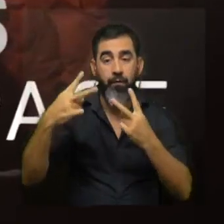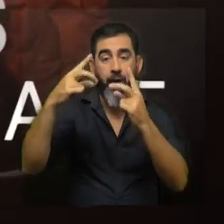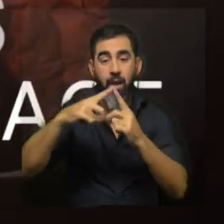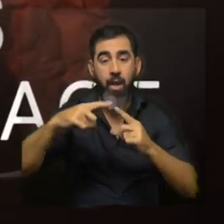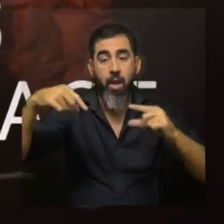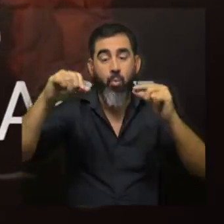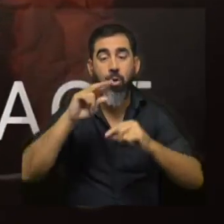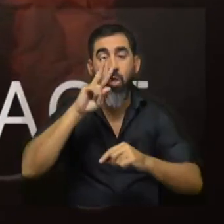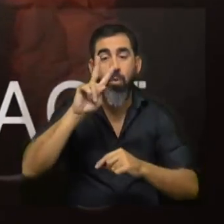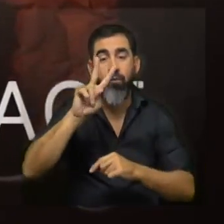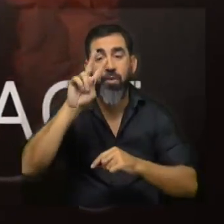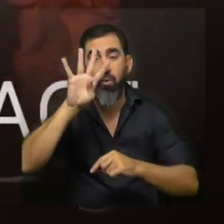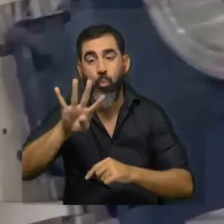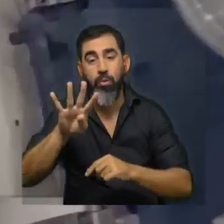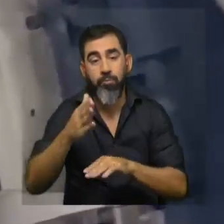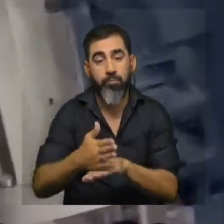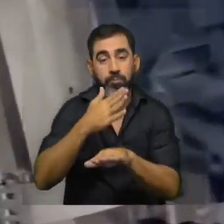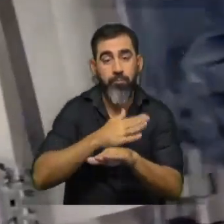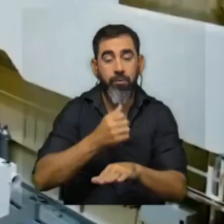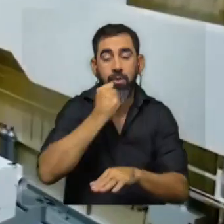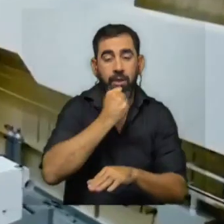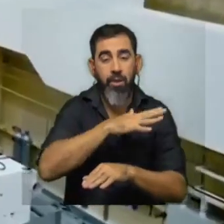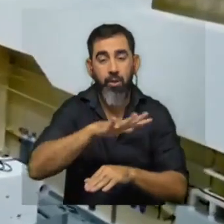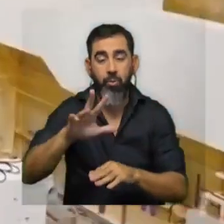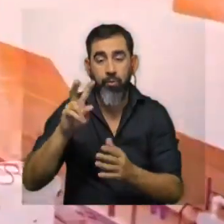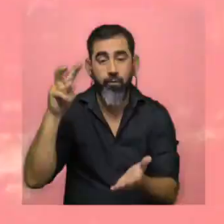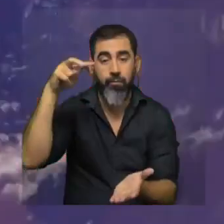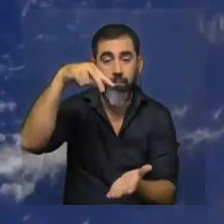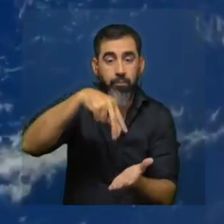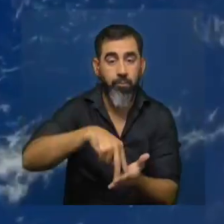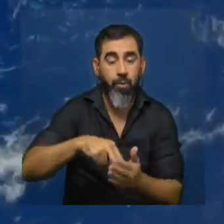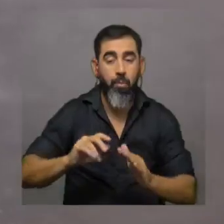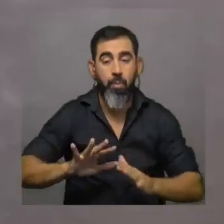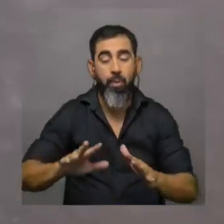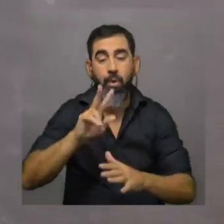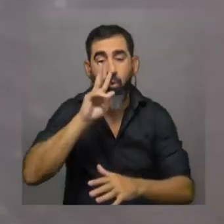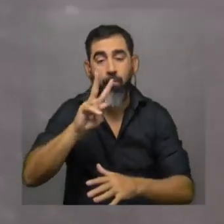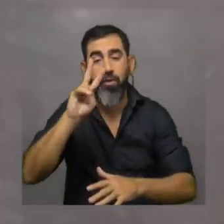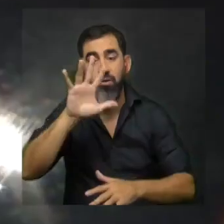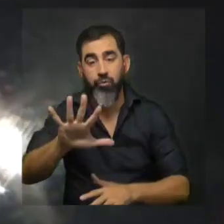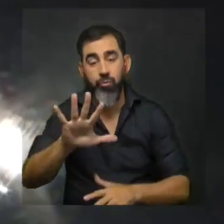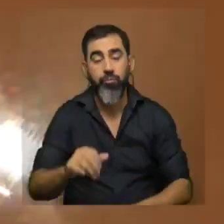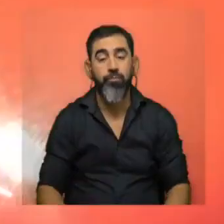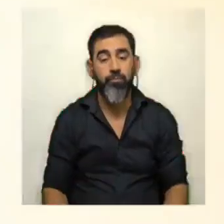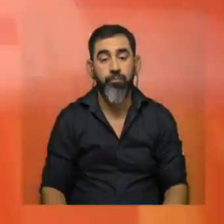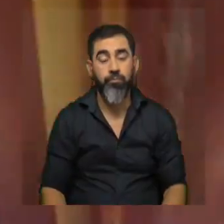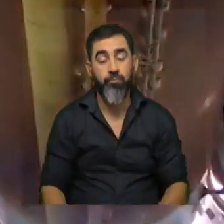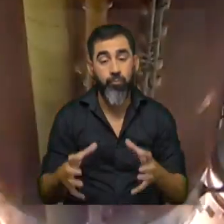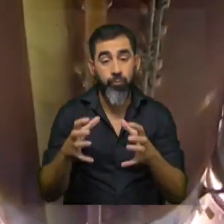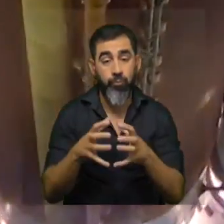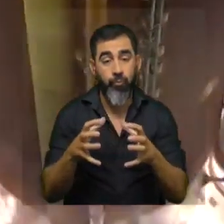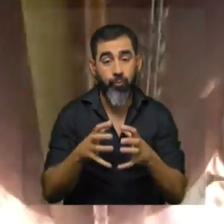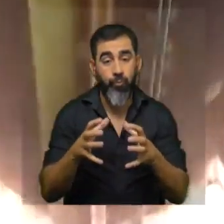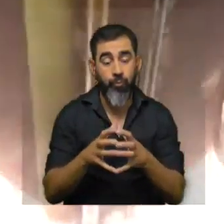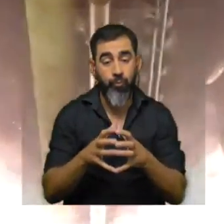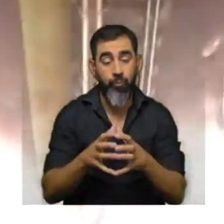2024, como anticipo al histórico nuevo descenso programado para 2025. Los integrantes de la misión